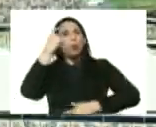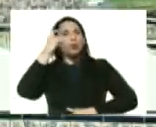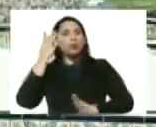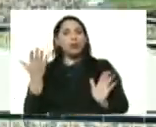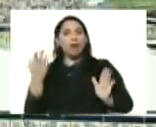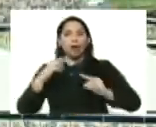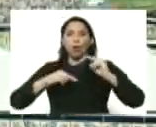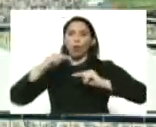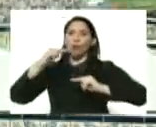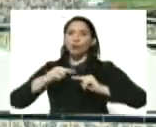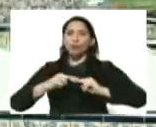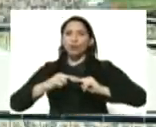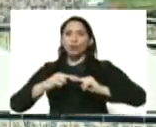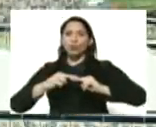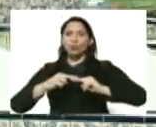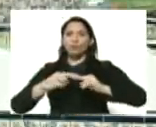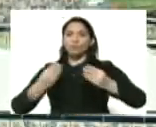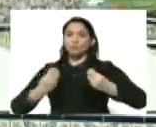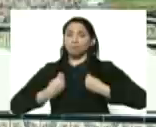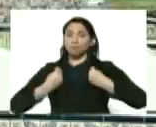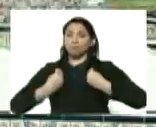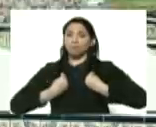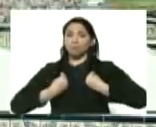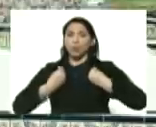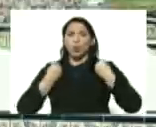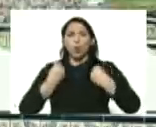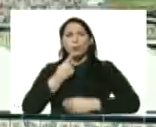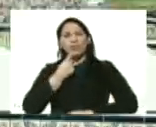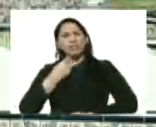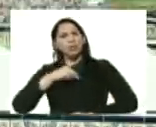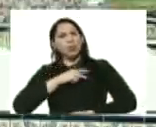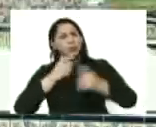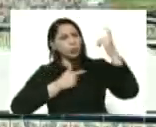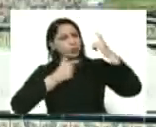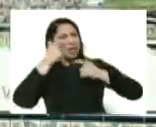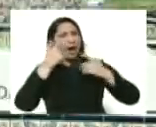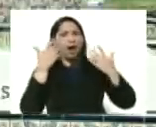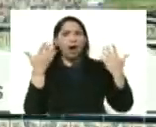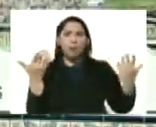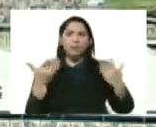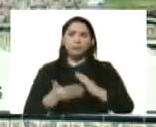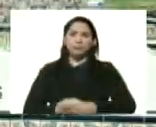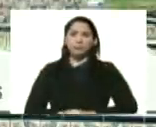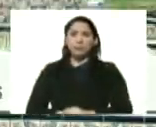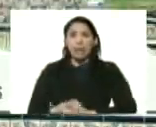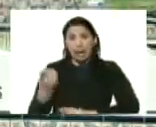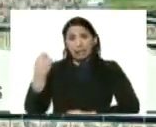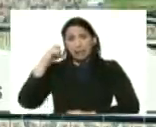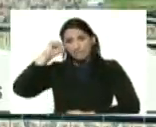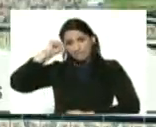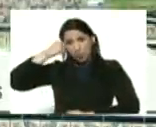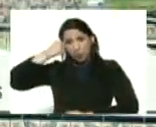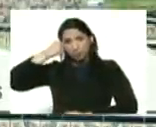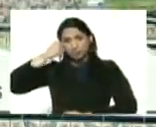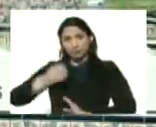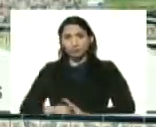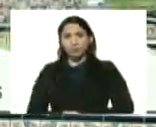construyendo una vida como decía nuestro comandante Chávez y yo ayer lo recordaba